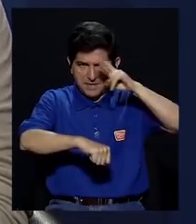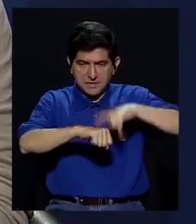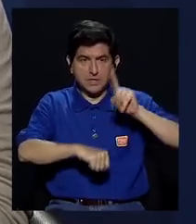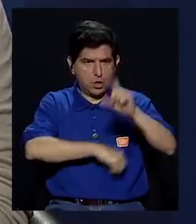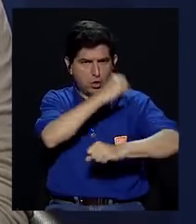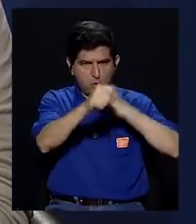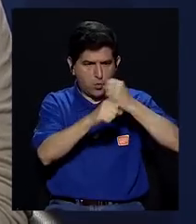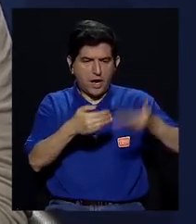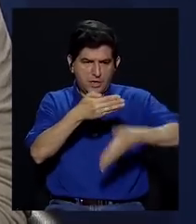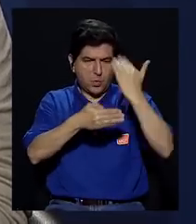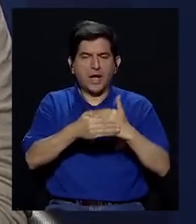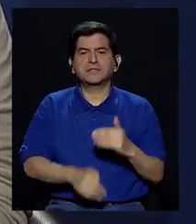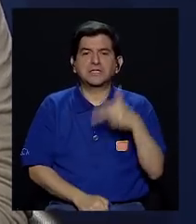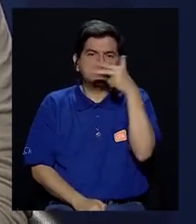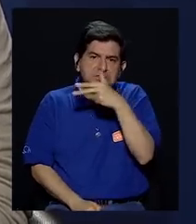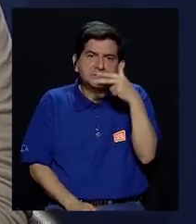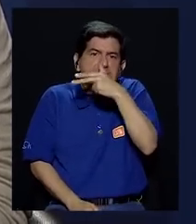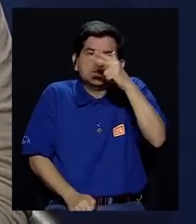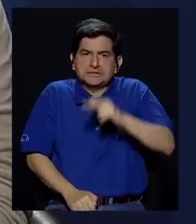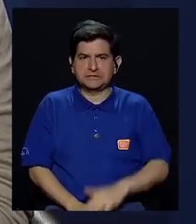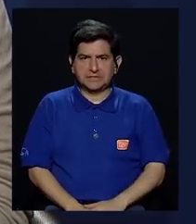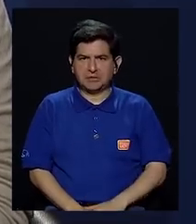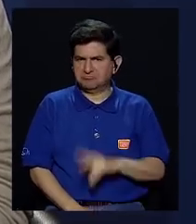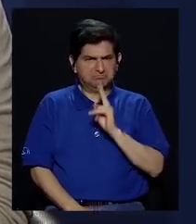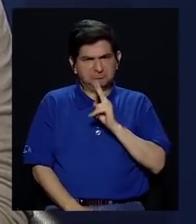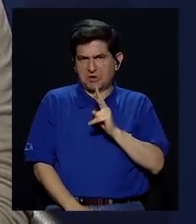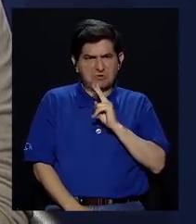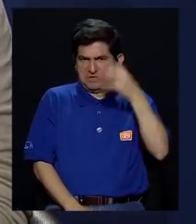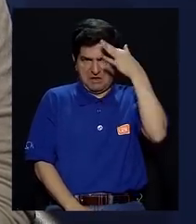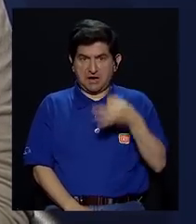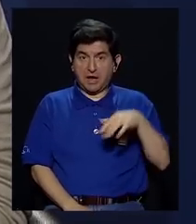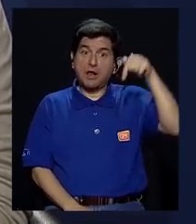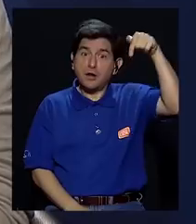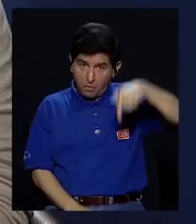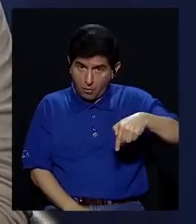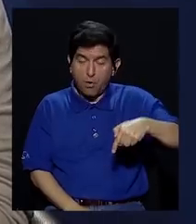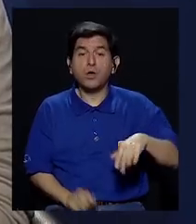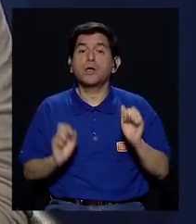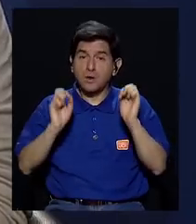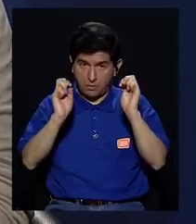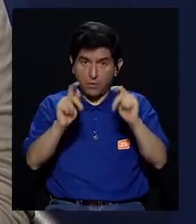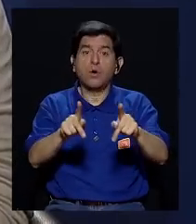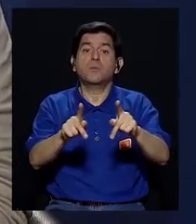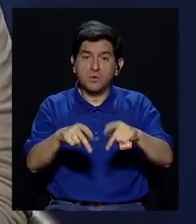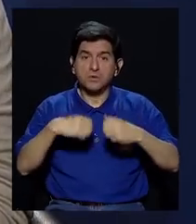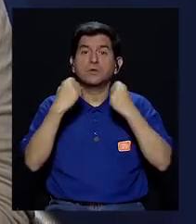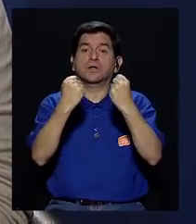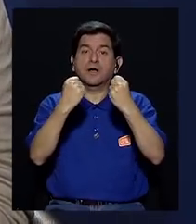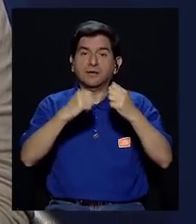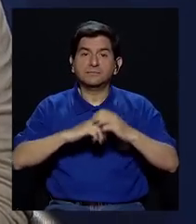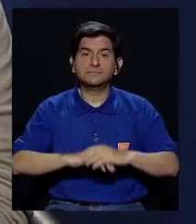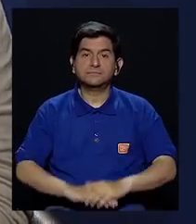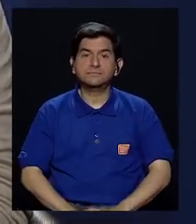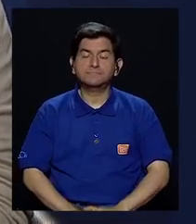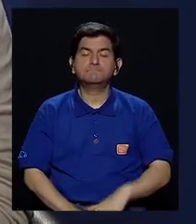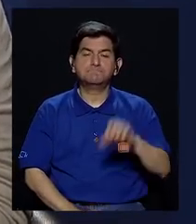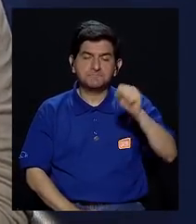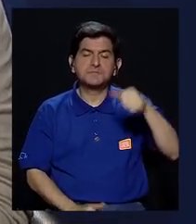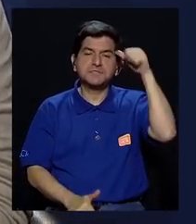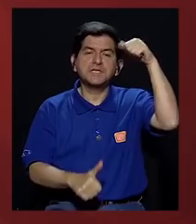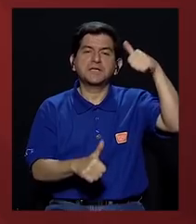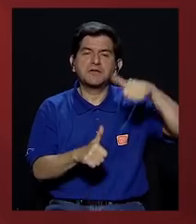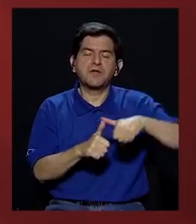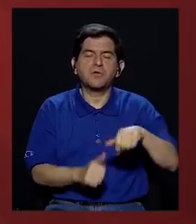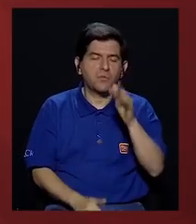República hace un año era un chiste. Nadie se lo tomaba en serio. Hoy es una posibilidad fuerte. Sí,